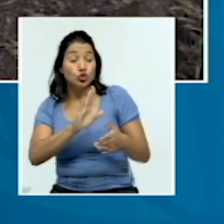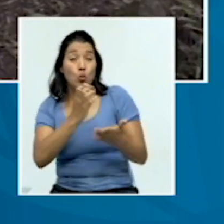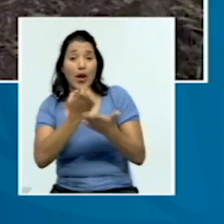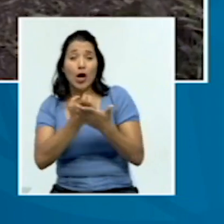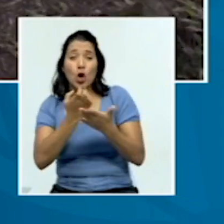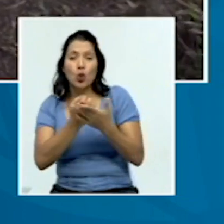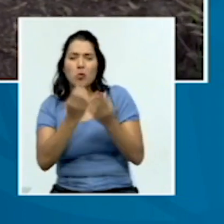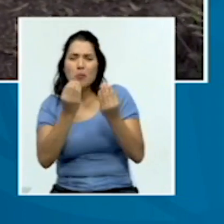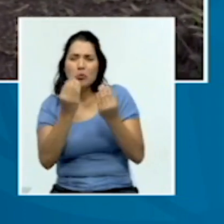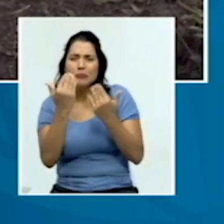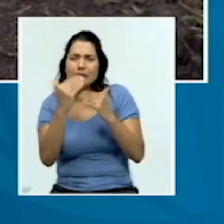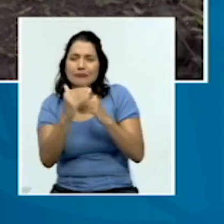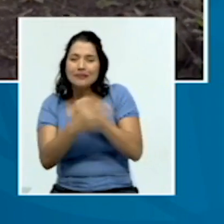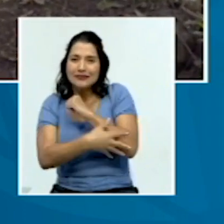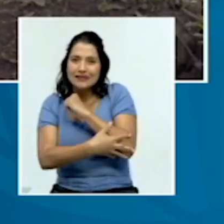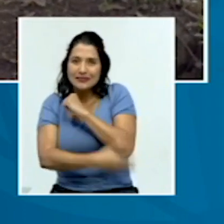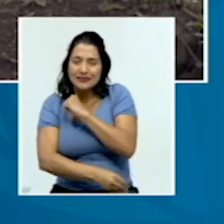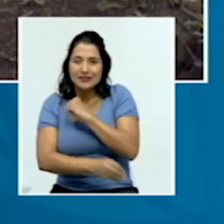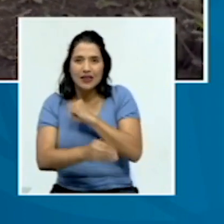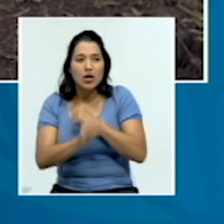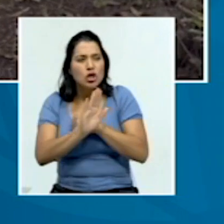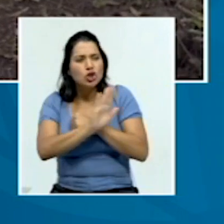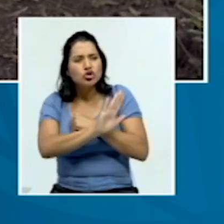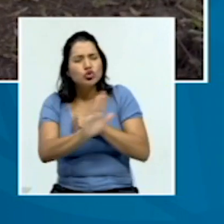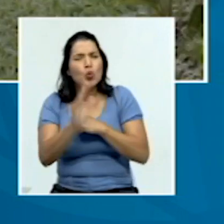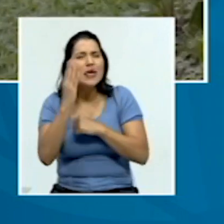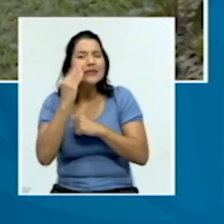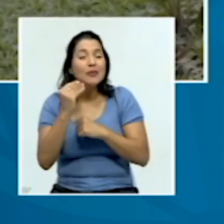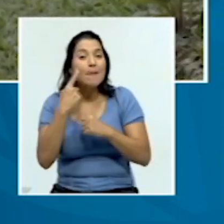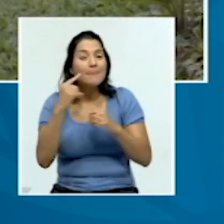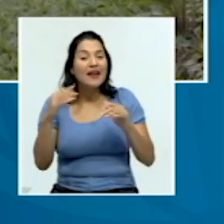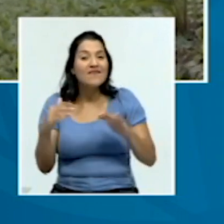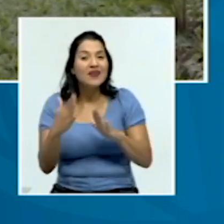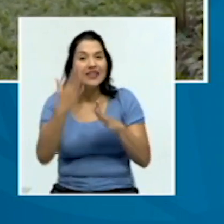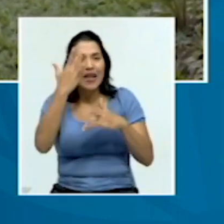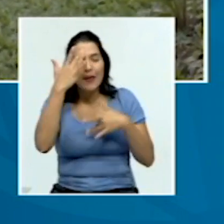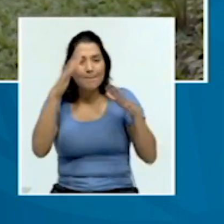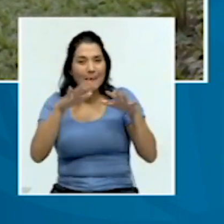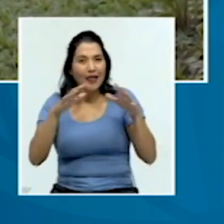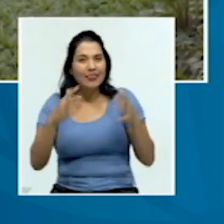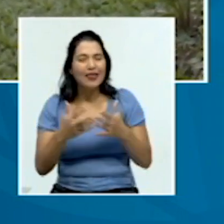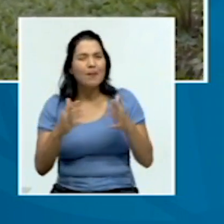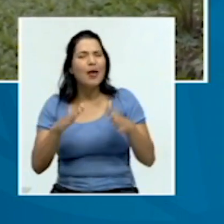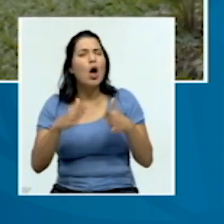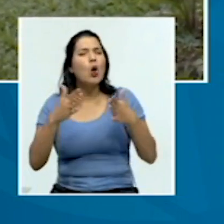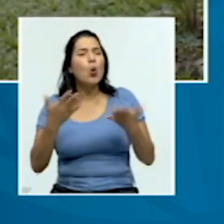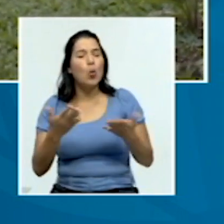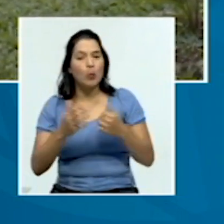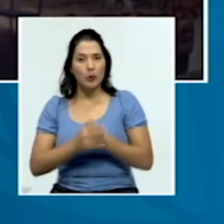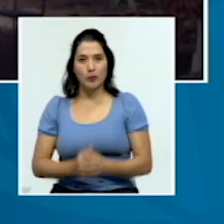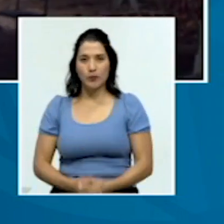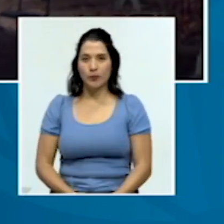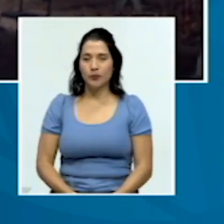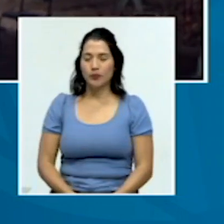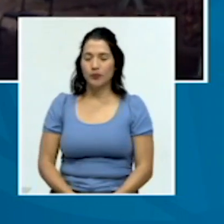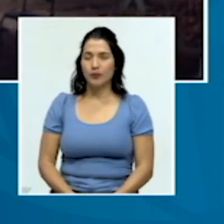la experiencia de atravesar la pandemia? ¿Cómo vivieron la pandemia en las comunidades noves?